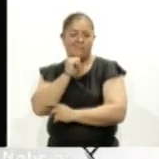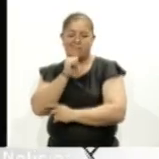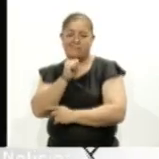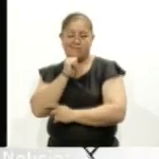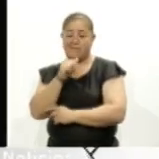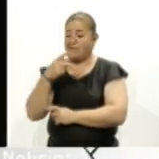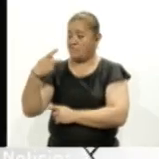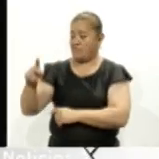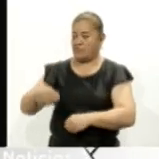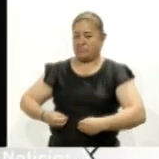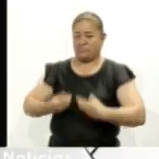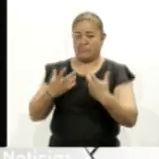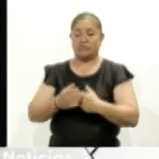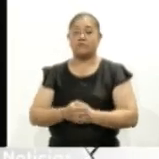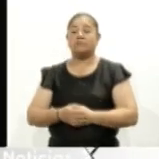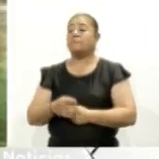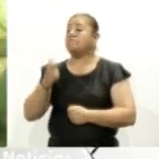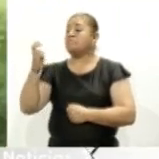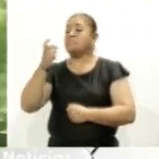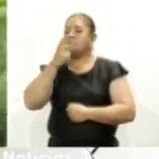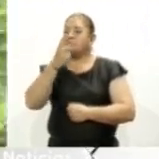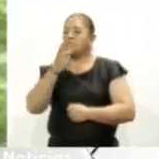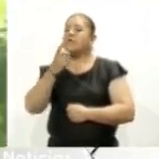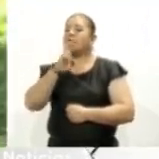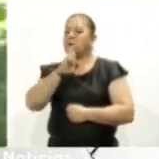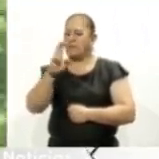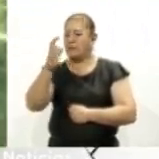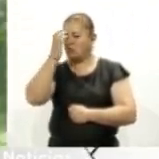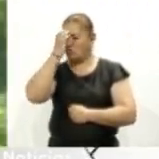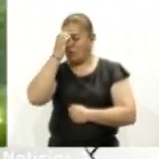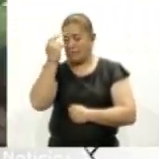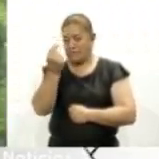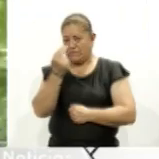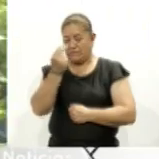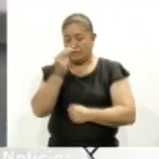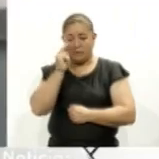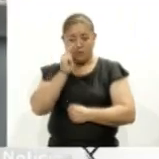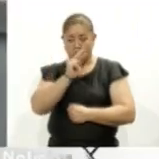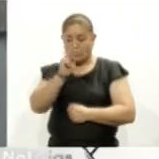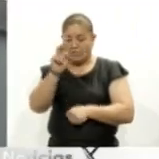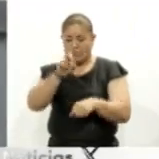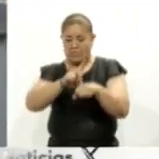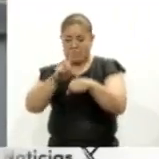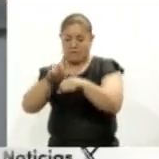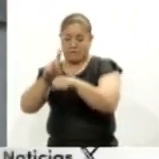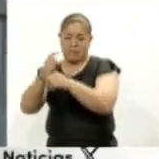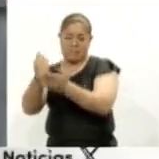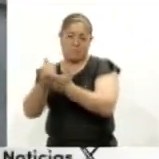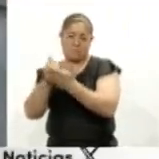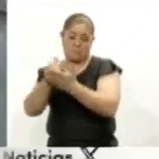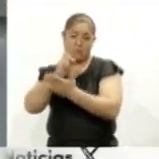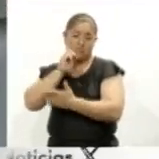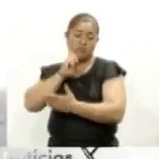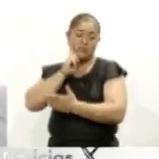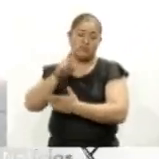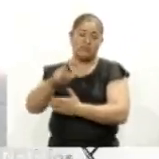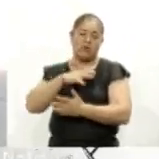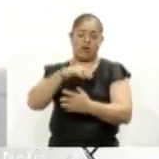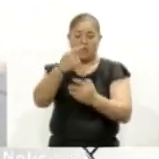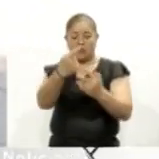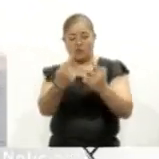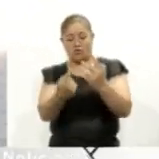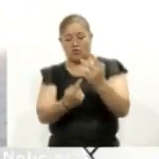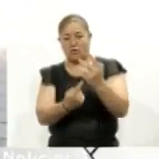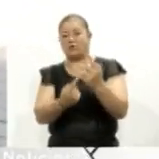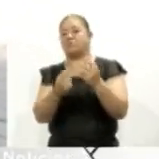Rodríguez Sánchez reiteró la necesidad de reconocer y visibilizar todos los días la contribución de las mujeres en todos los ámbitos de la